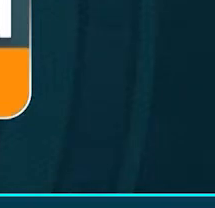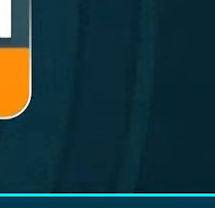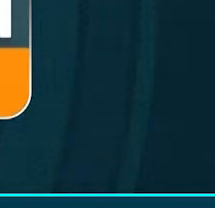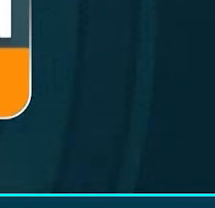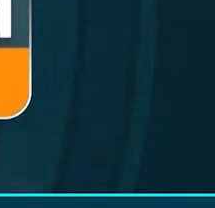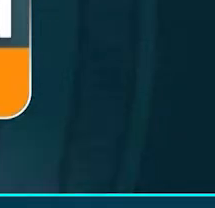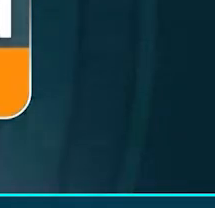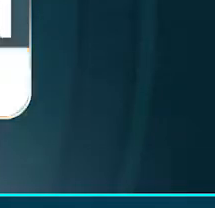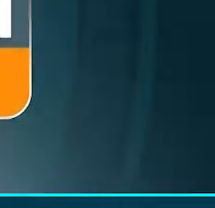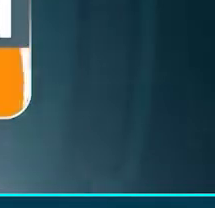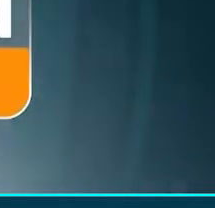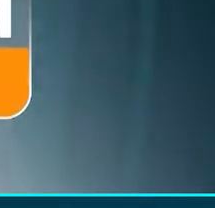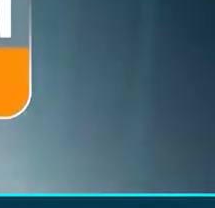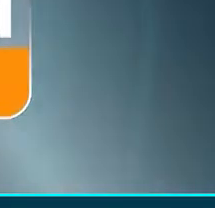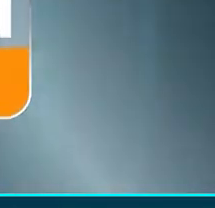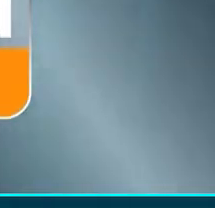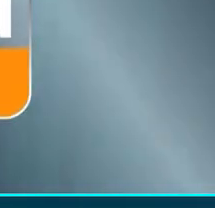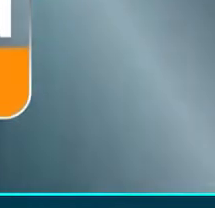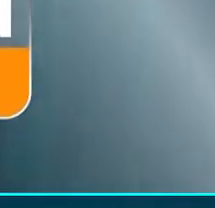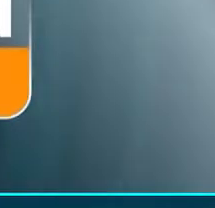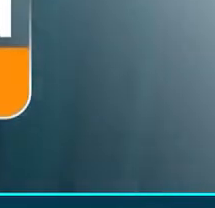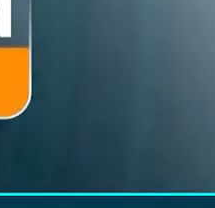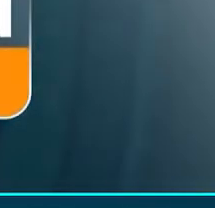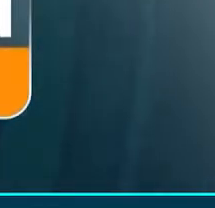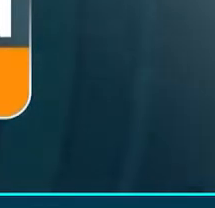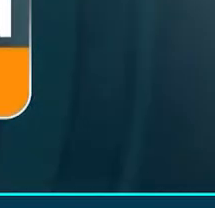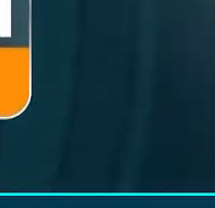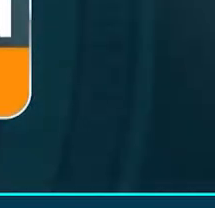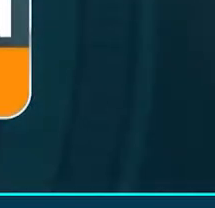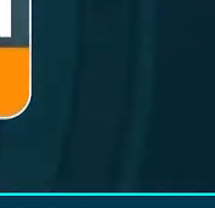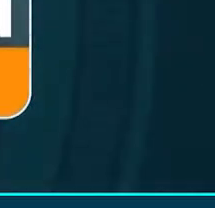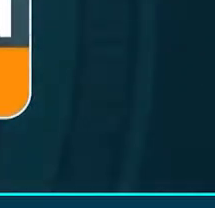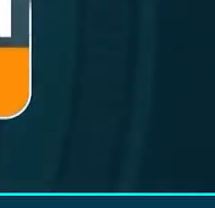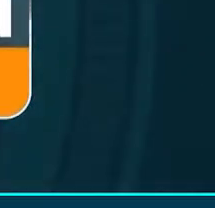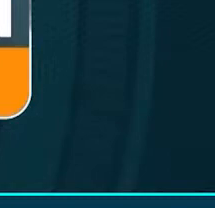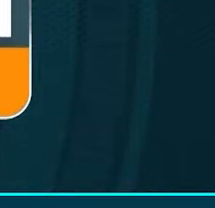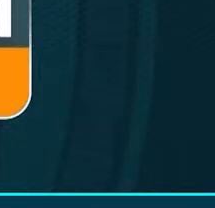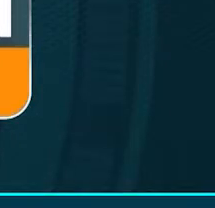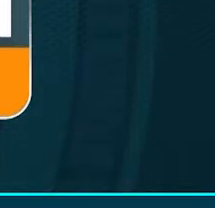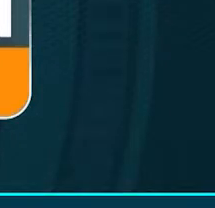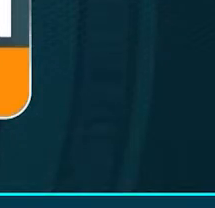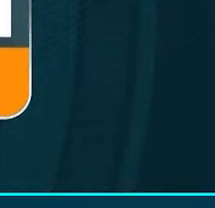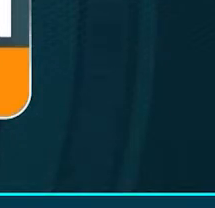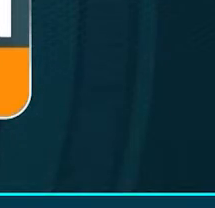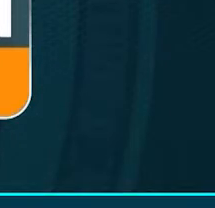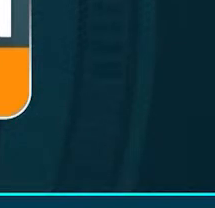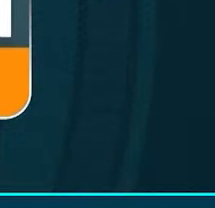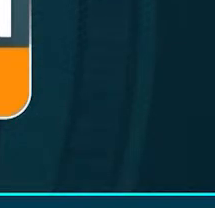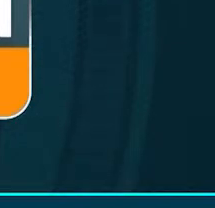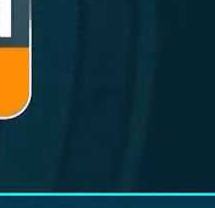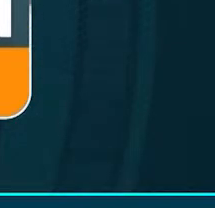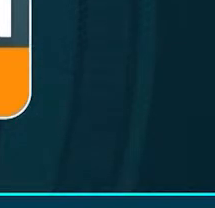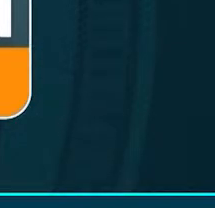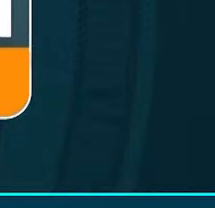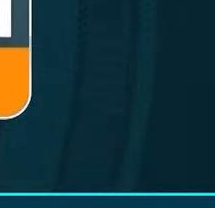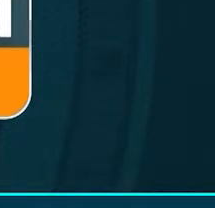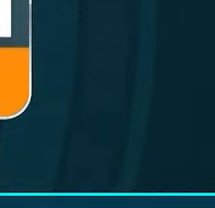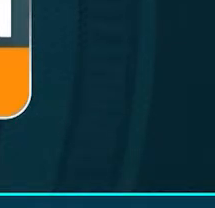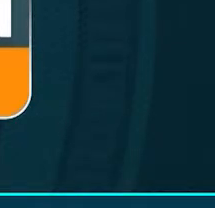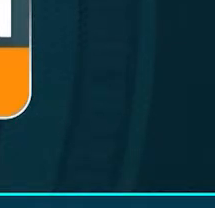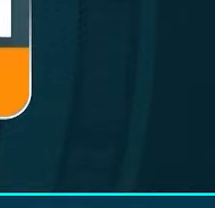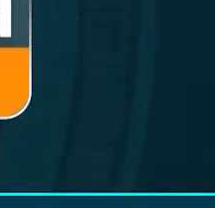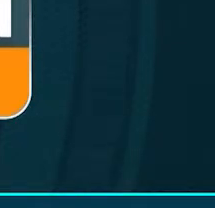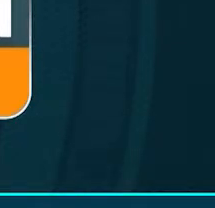en el Chocó. Fue un fecho. Ellos participaron en igualdad de condiciones con todos los proponentes